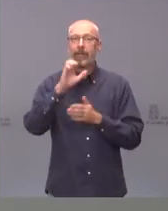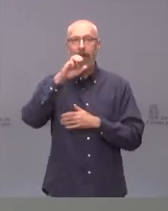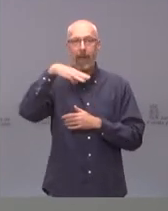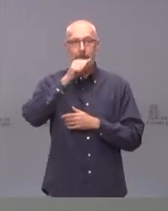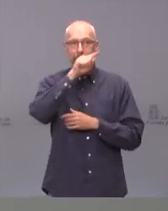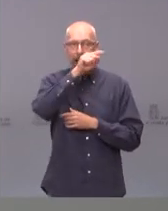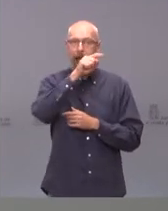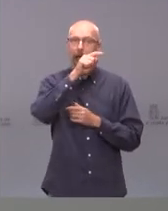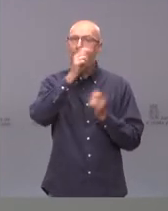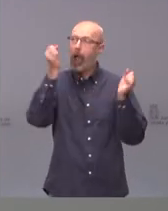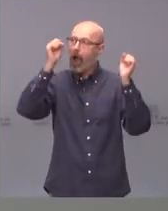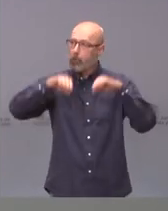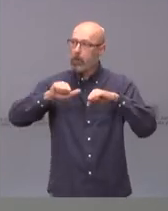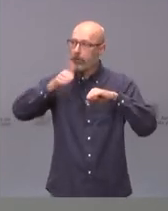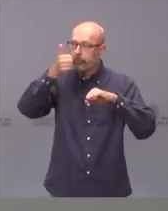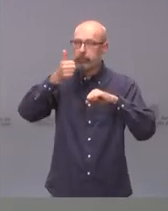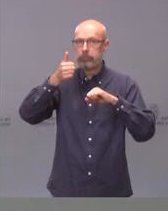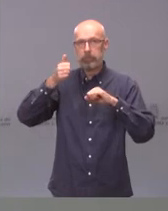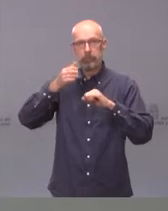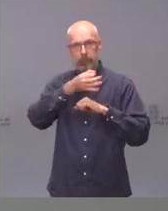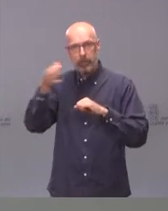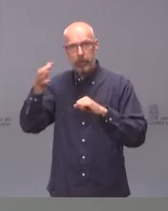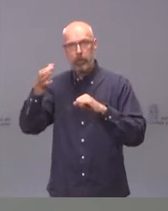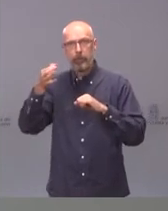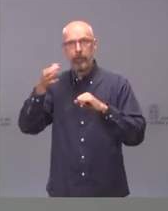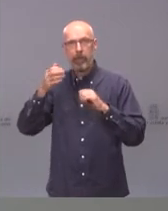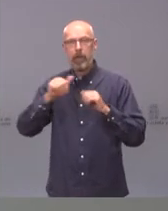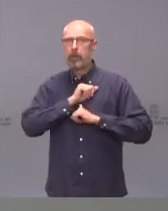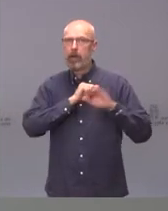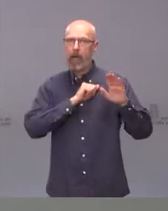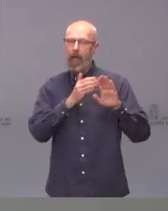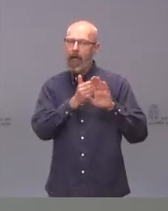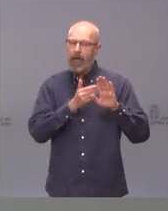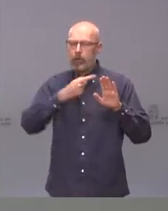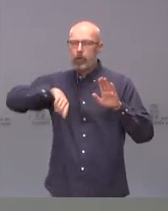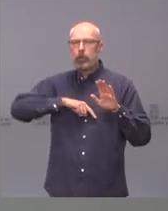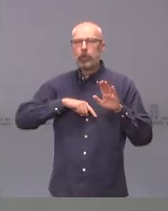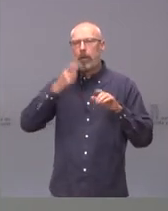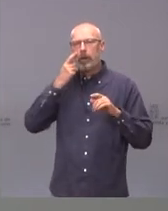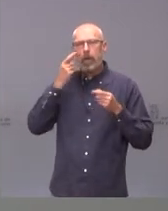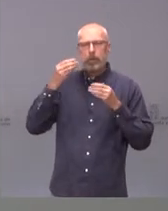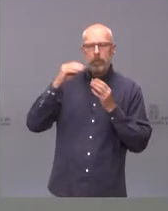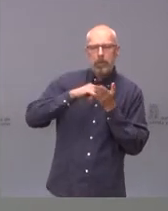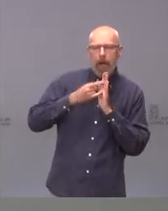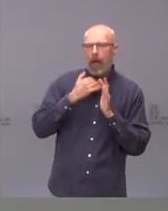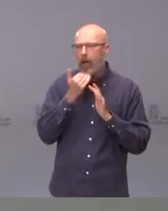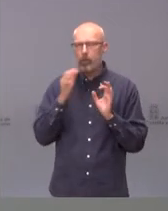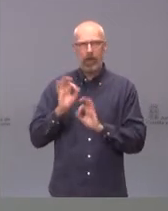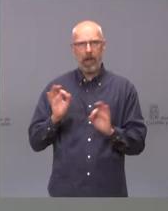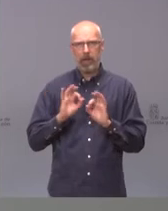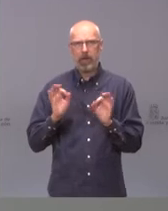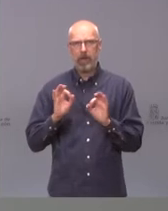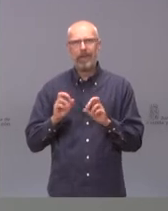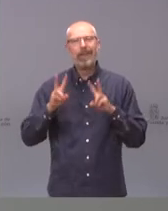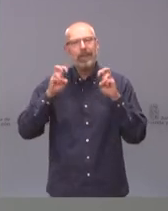Sputnik, no deberíamos de tomar nadie, ninguna medida, ni ponernos a la cola de nada. Y yo creo que esto es un tema muy del